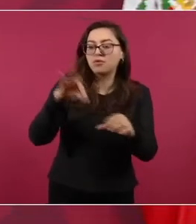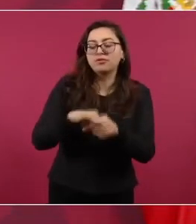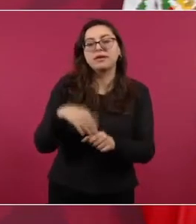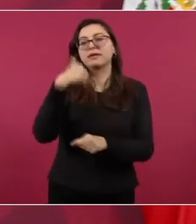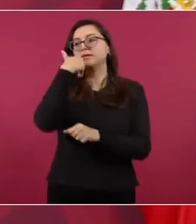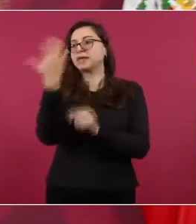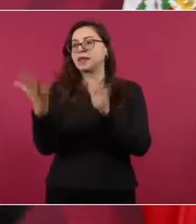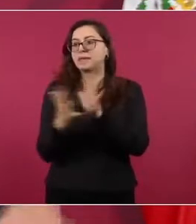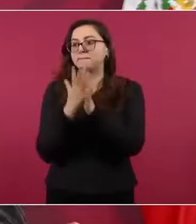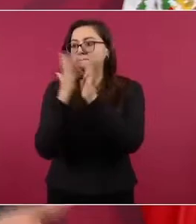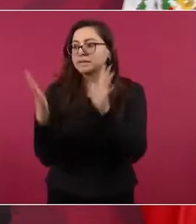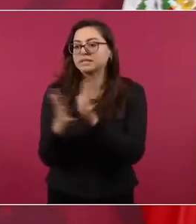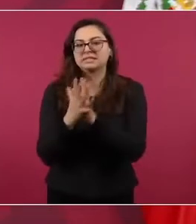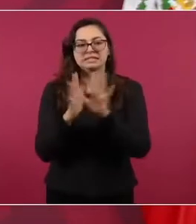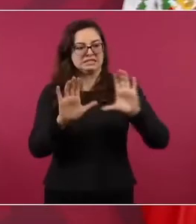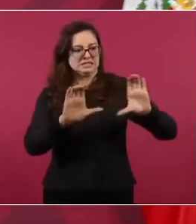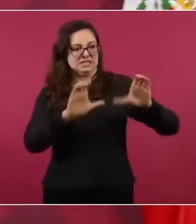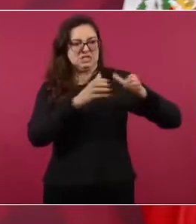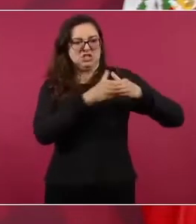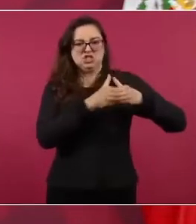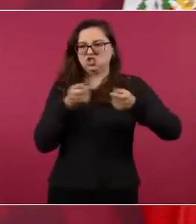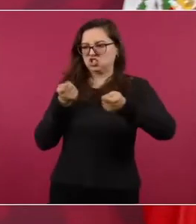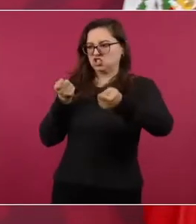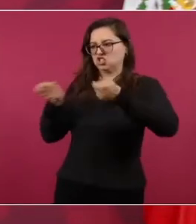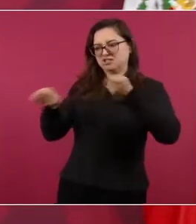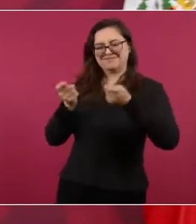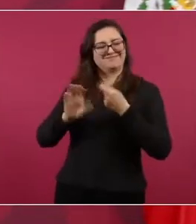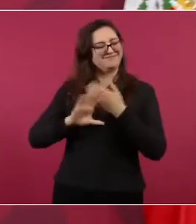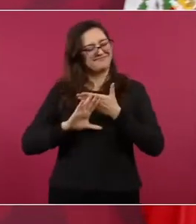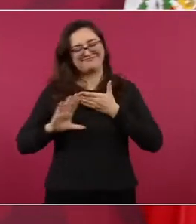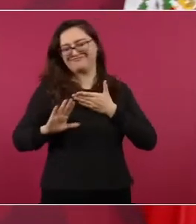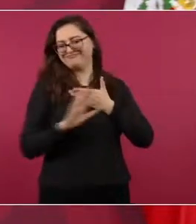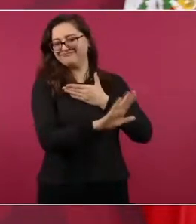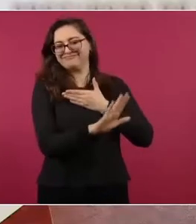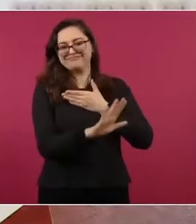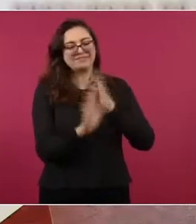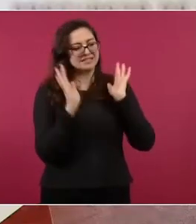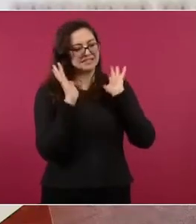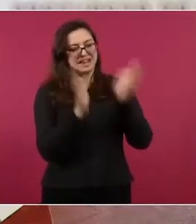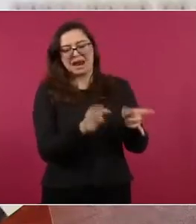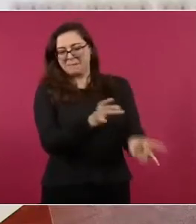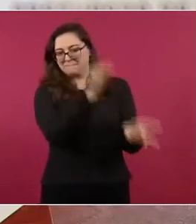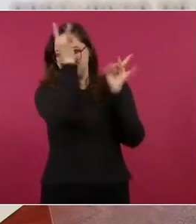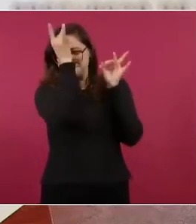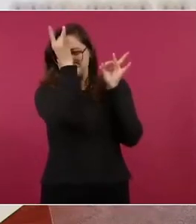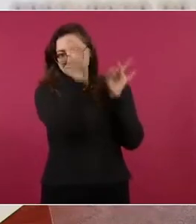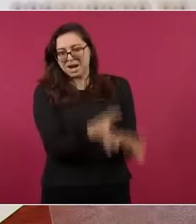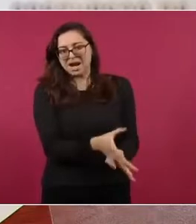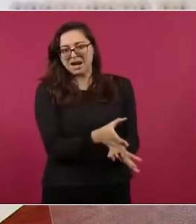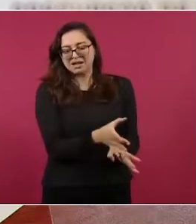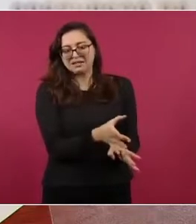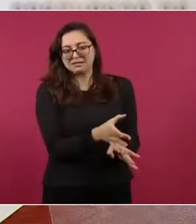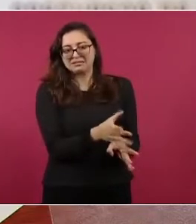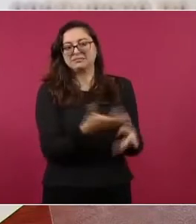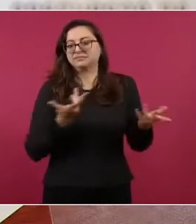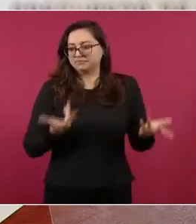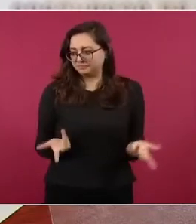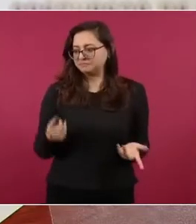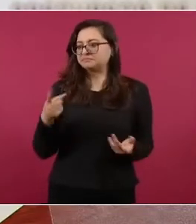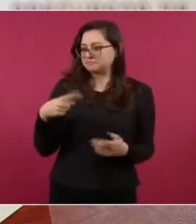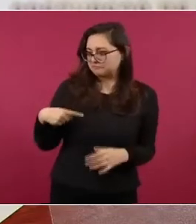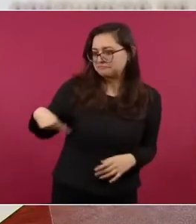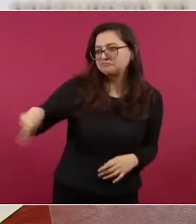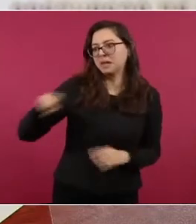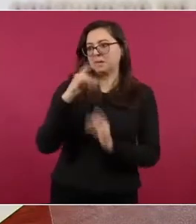de esas oligarquías, participan por la